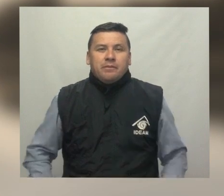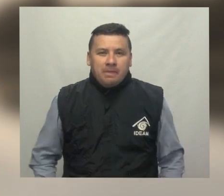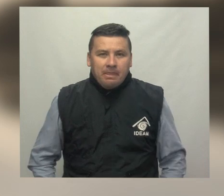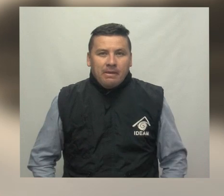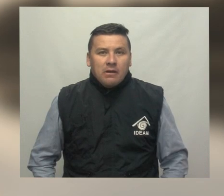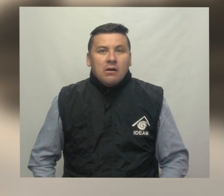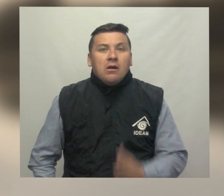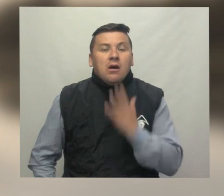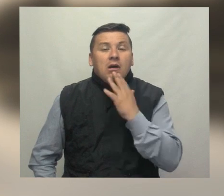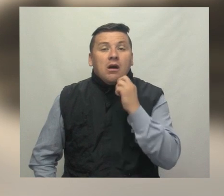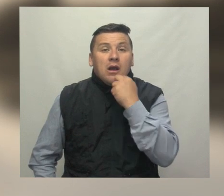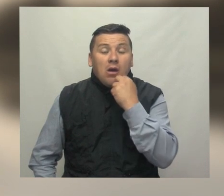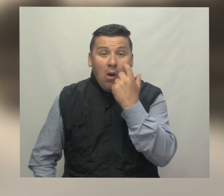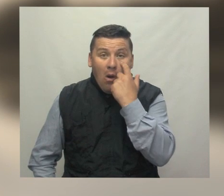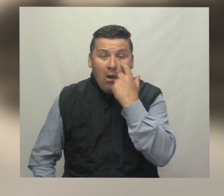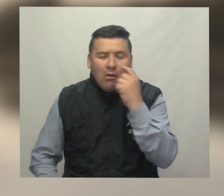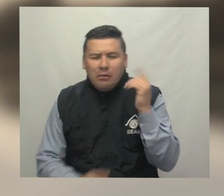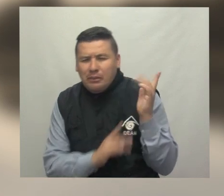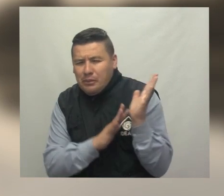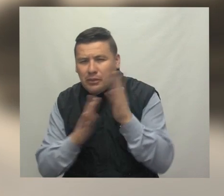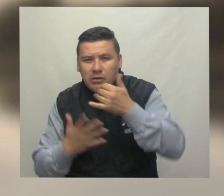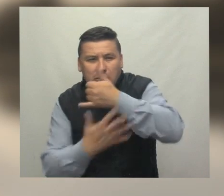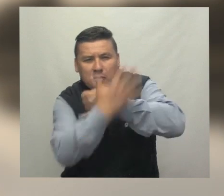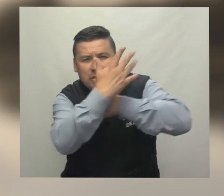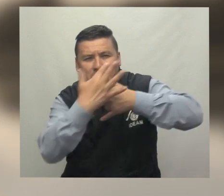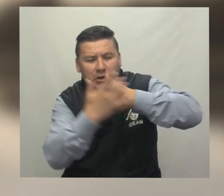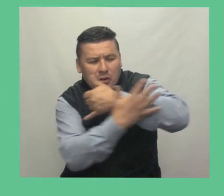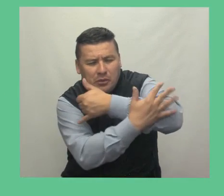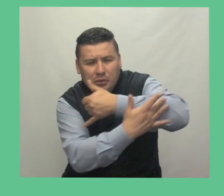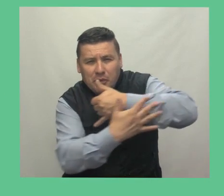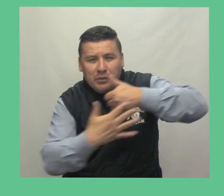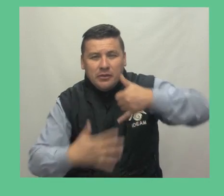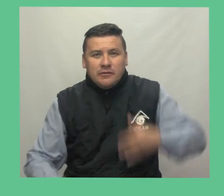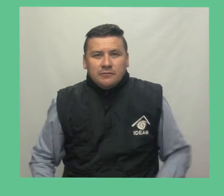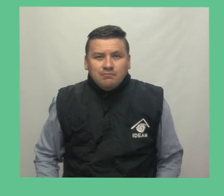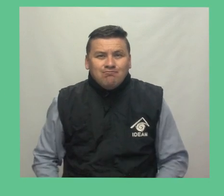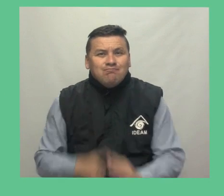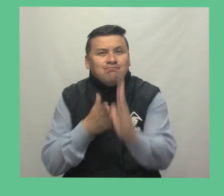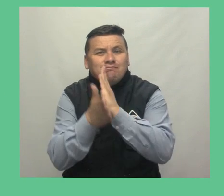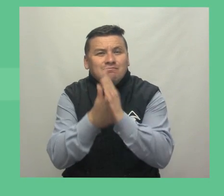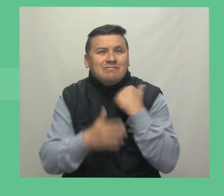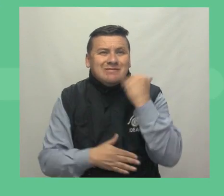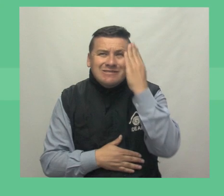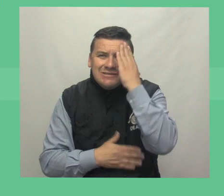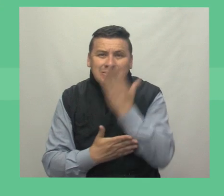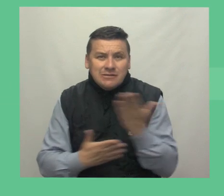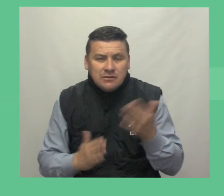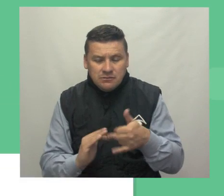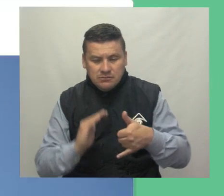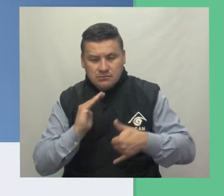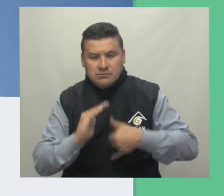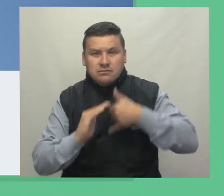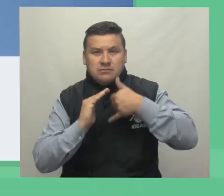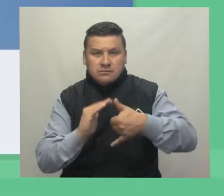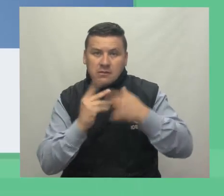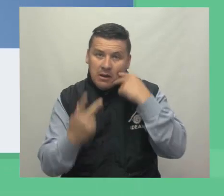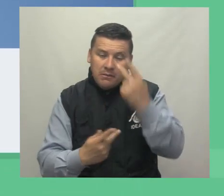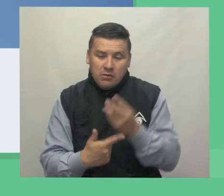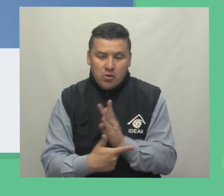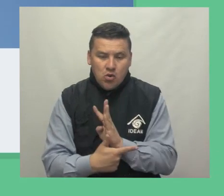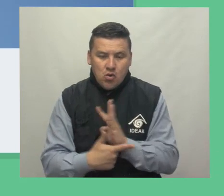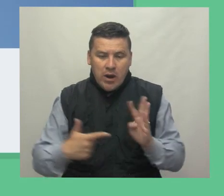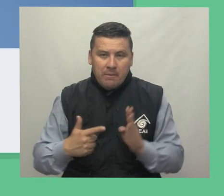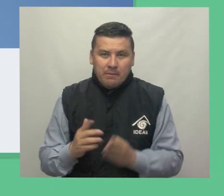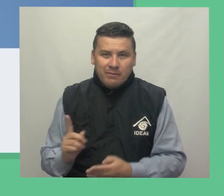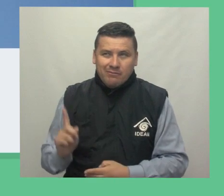Alerta naranja por alto oleaje y fuertes vientos en el mar Caribe colombiano. Para mayor información sobre el pronóstico del tiempo, visítenos en